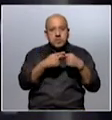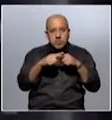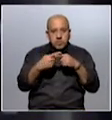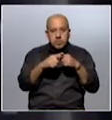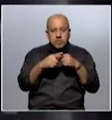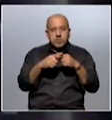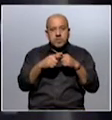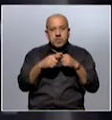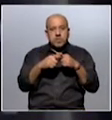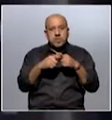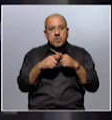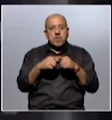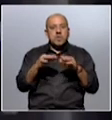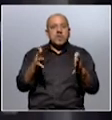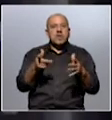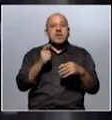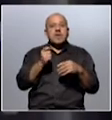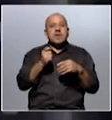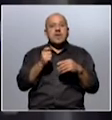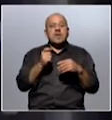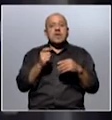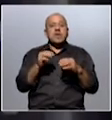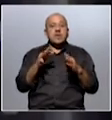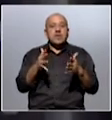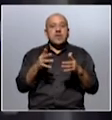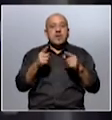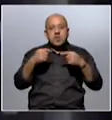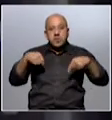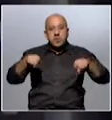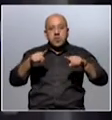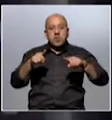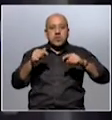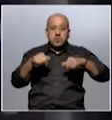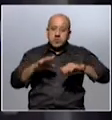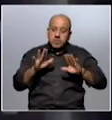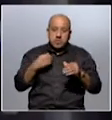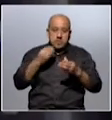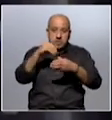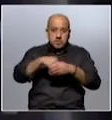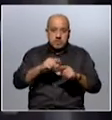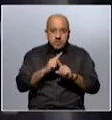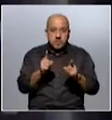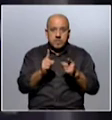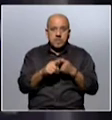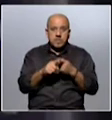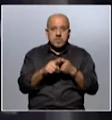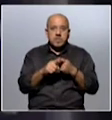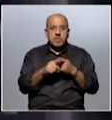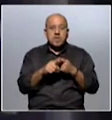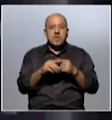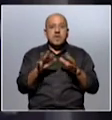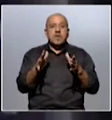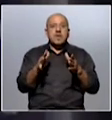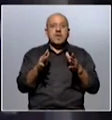quién se pasa factura a quién en todo esto, y yo no me voy a meter en eso, es la